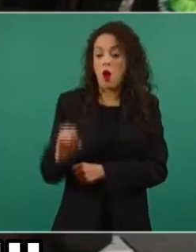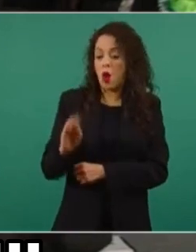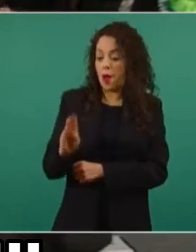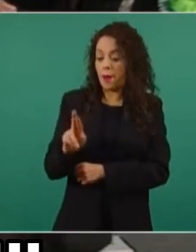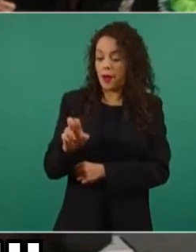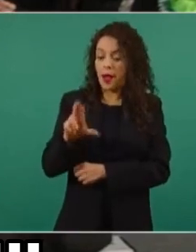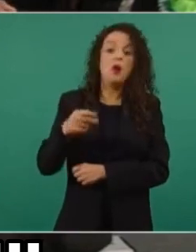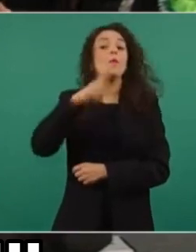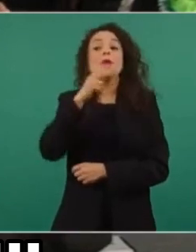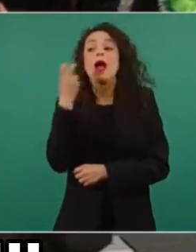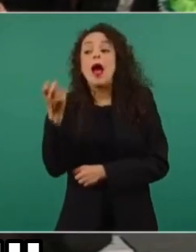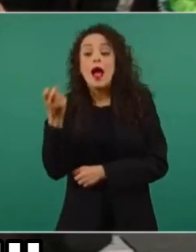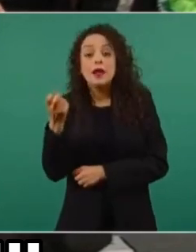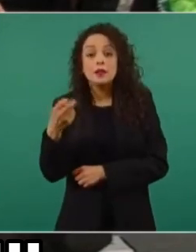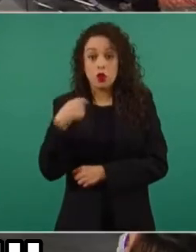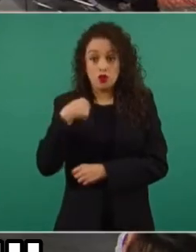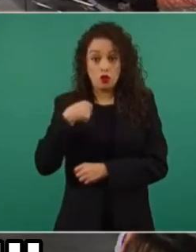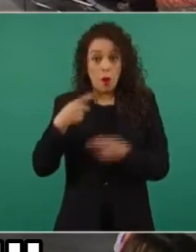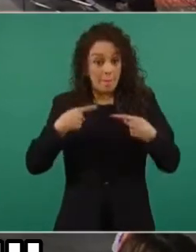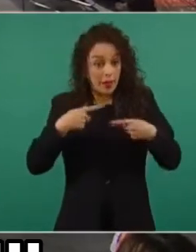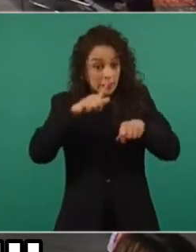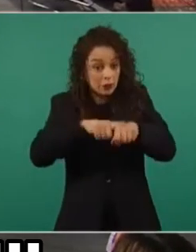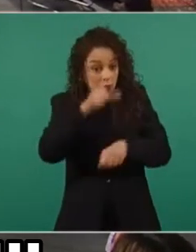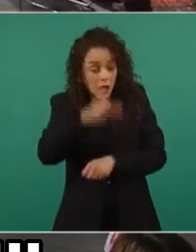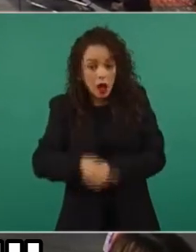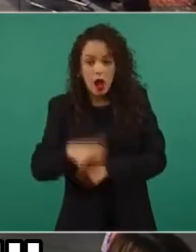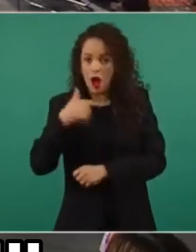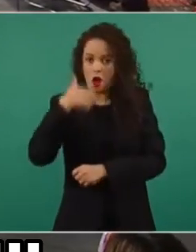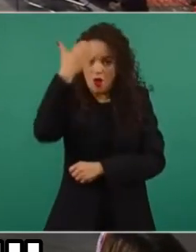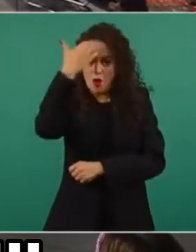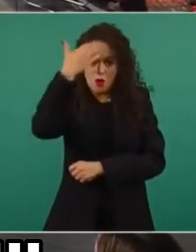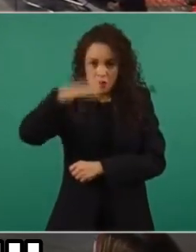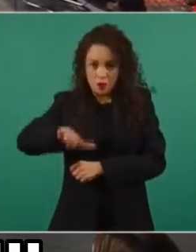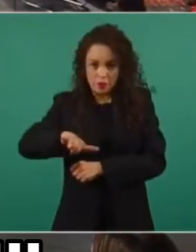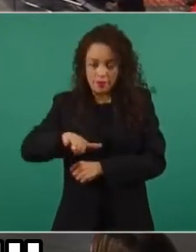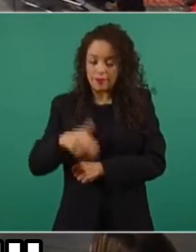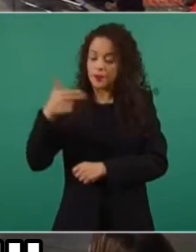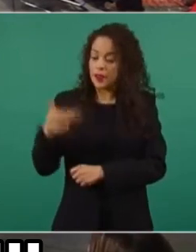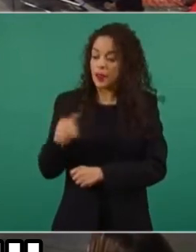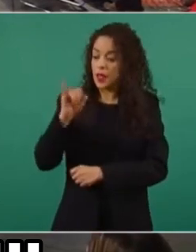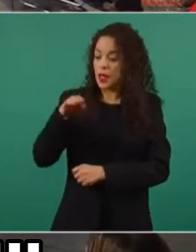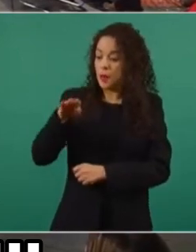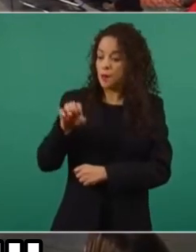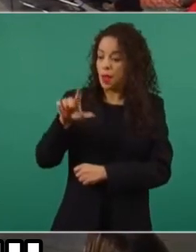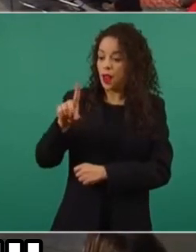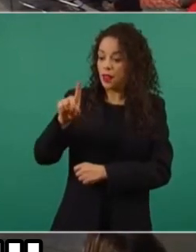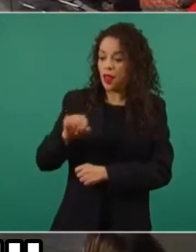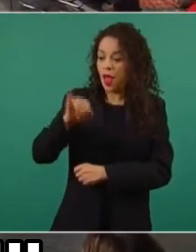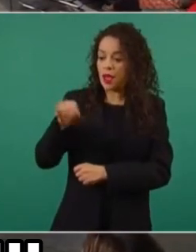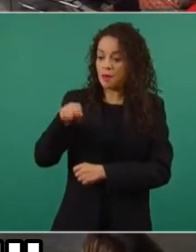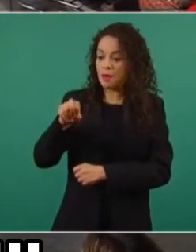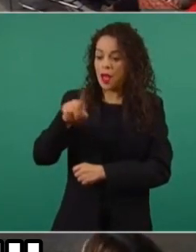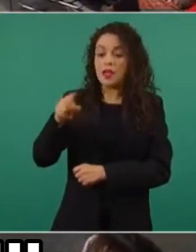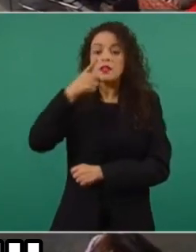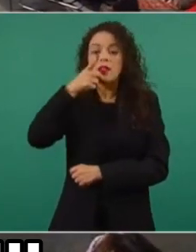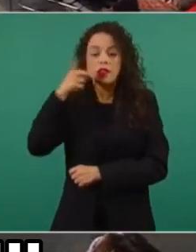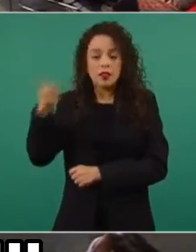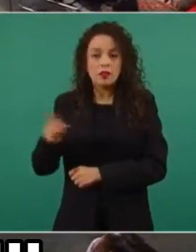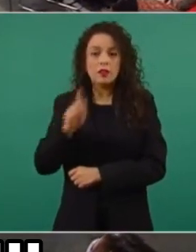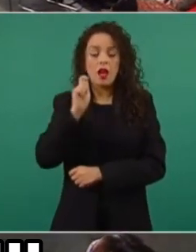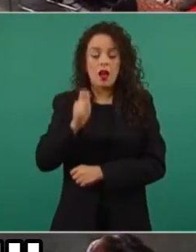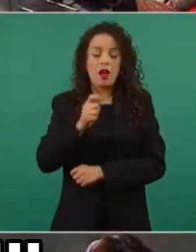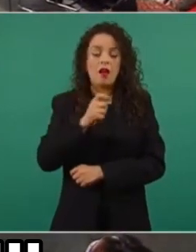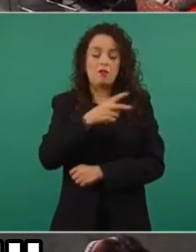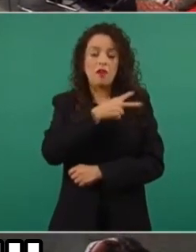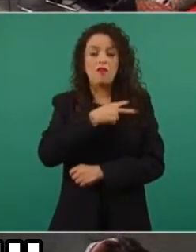en lo personal. Entonces, me dice Imelda Jiménez que la vicepresidenta quiso platicar